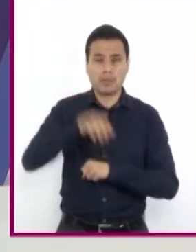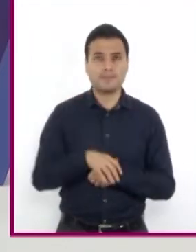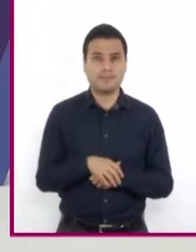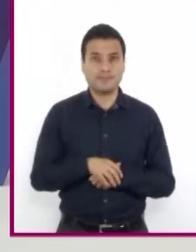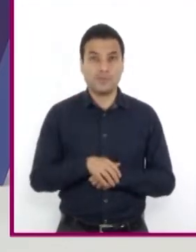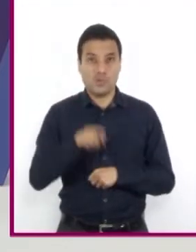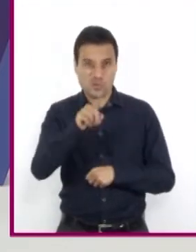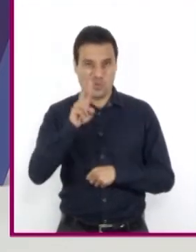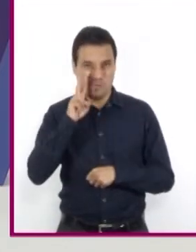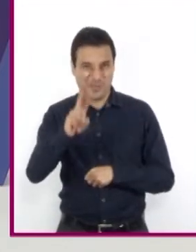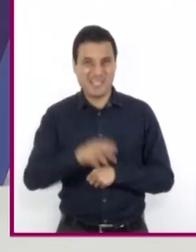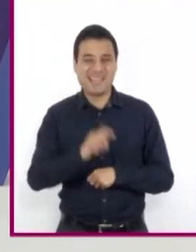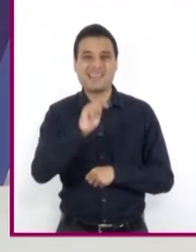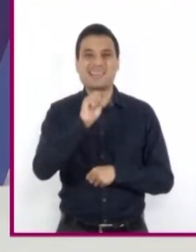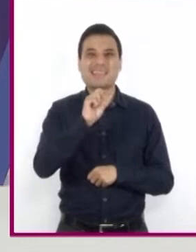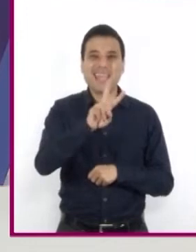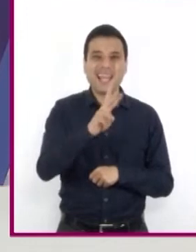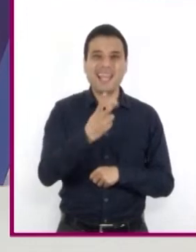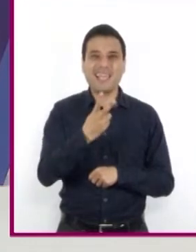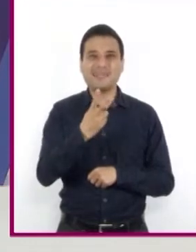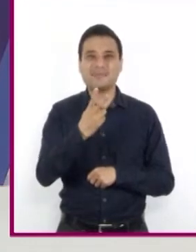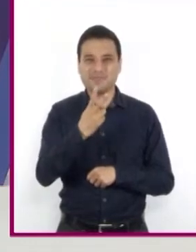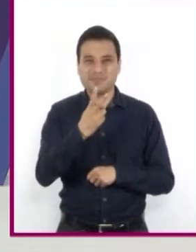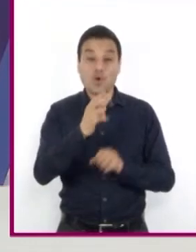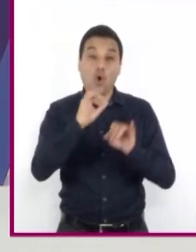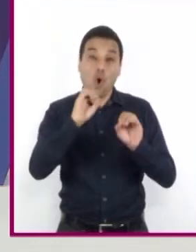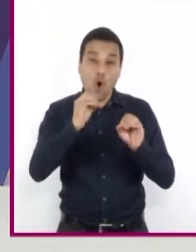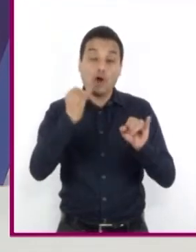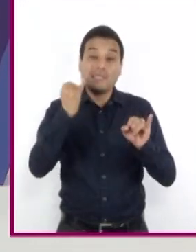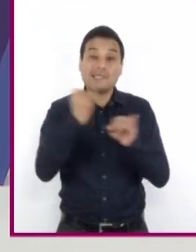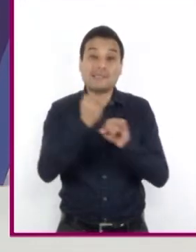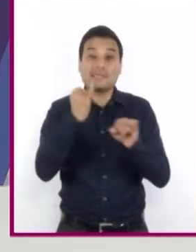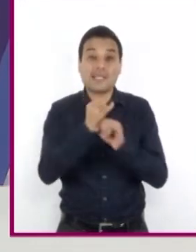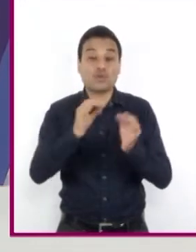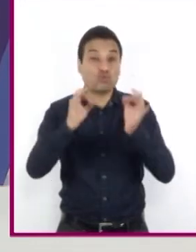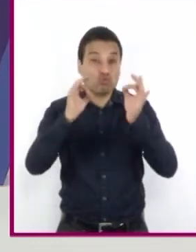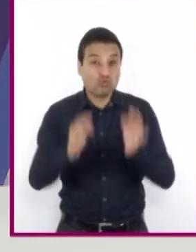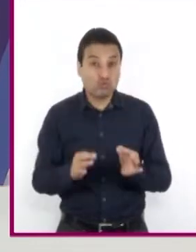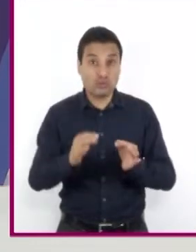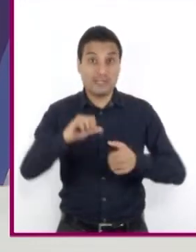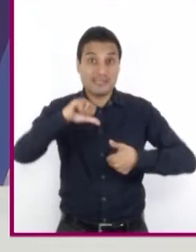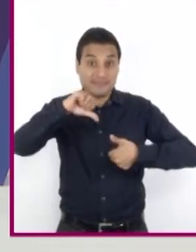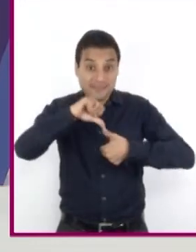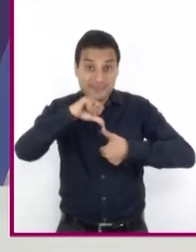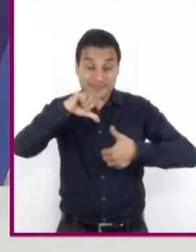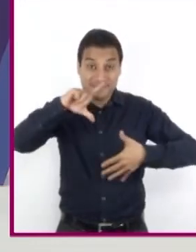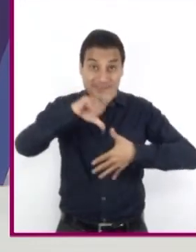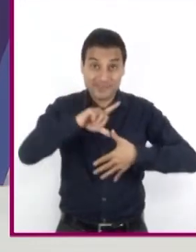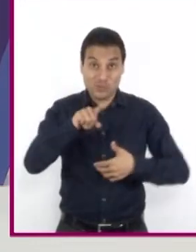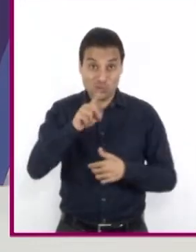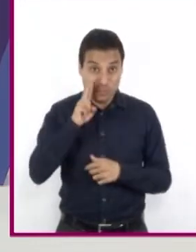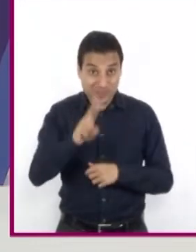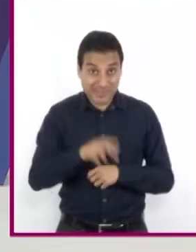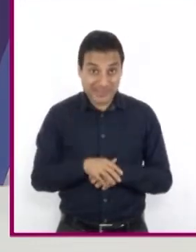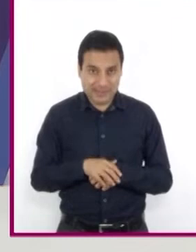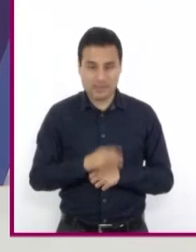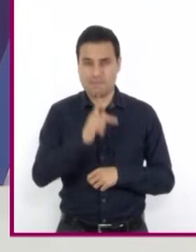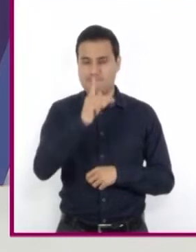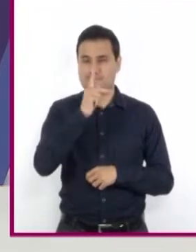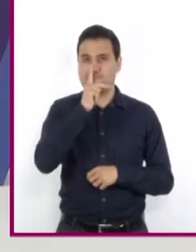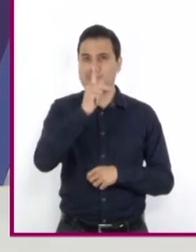de Centro o Sudamérica? El habla, el acento, las palabras y expresiones son diferentes a los nuestros.